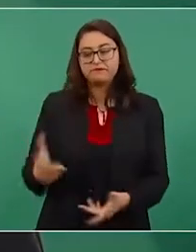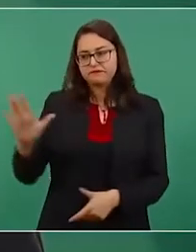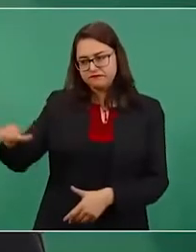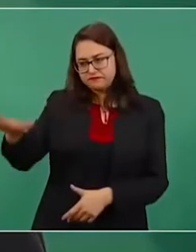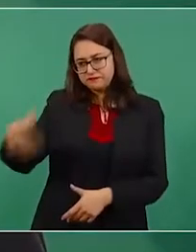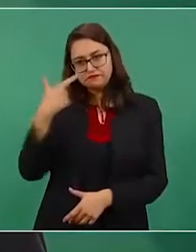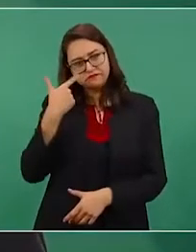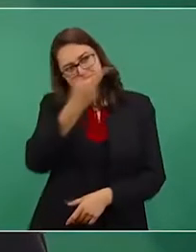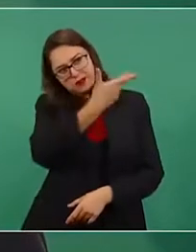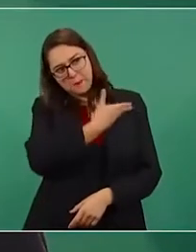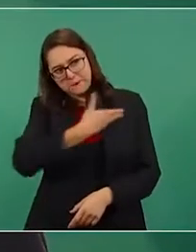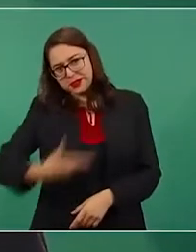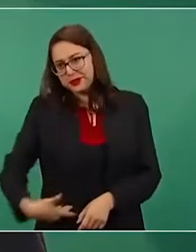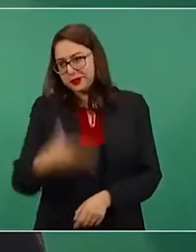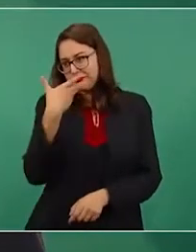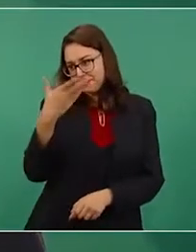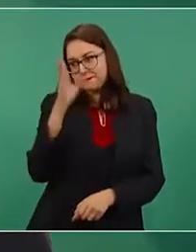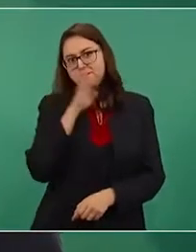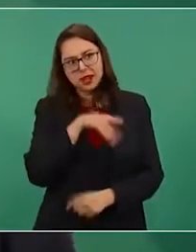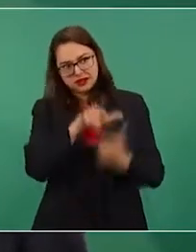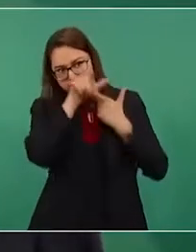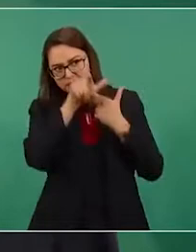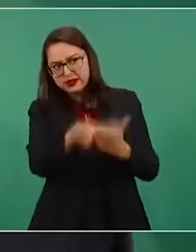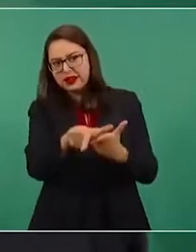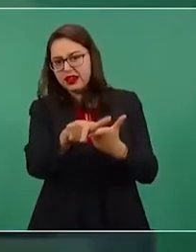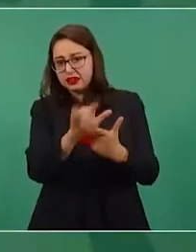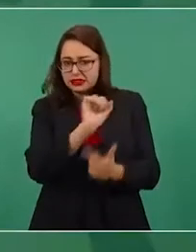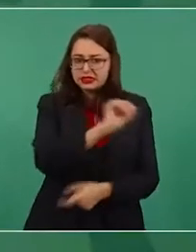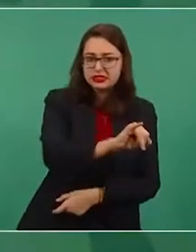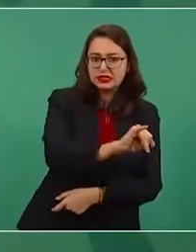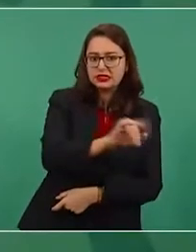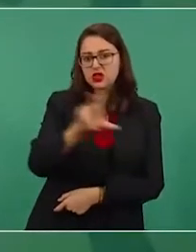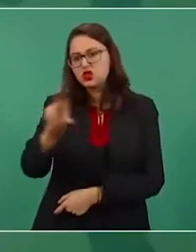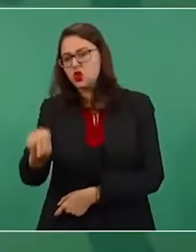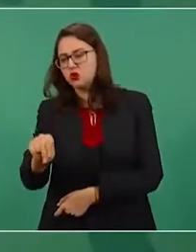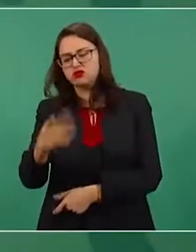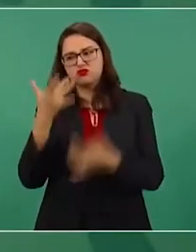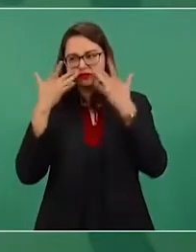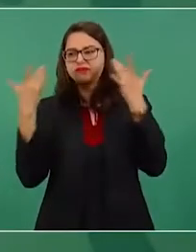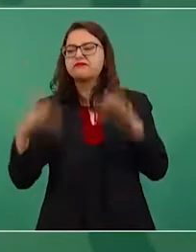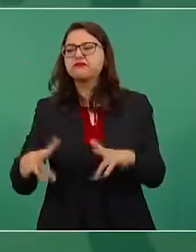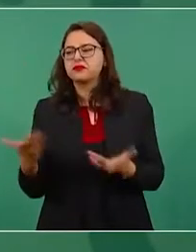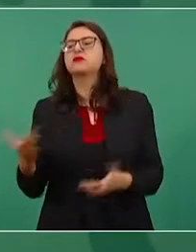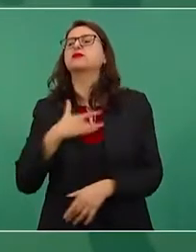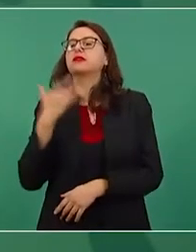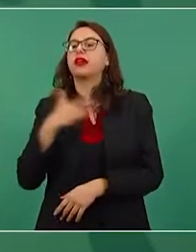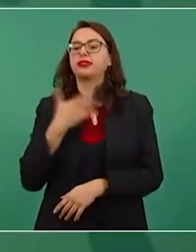el presidente o que renuncie?